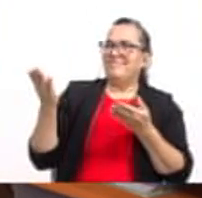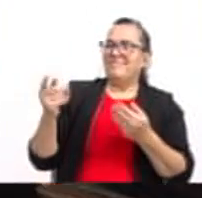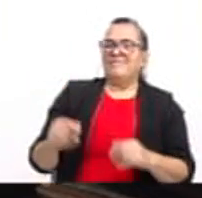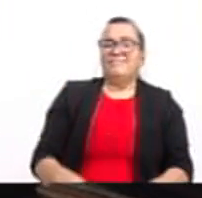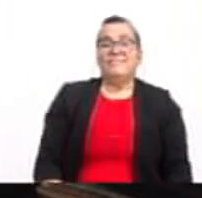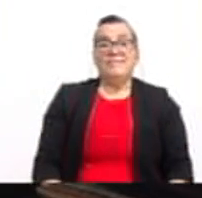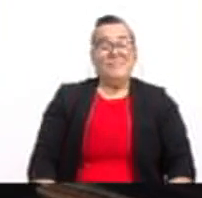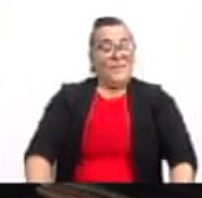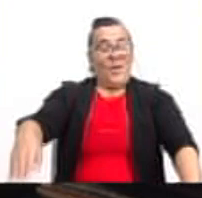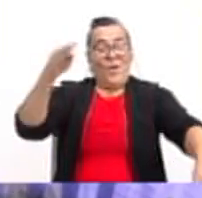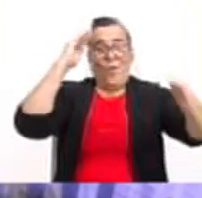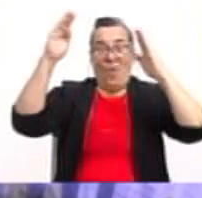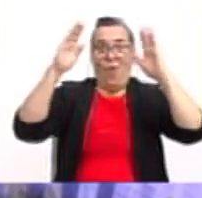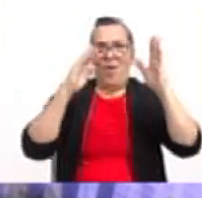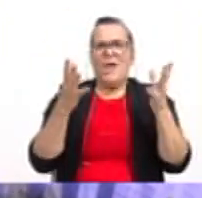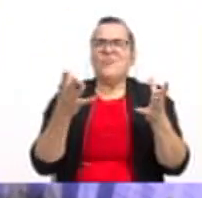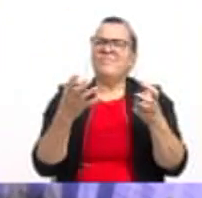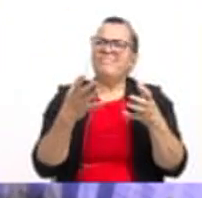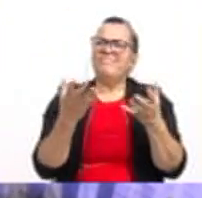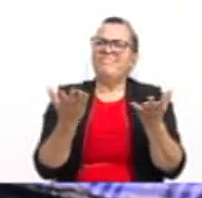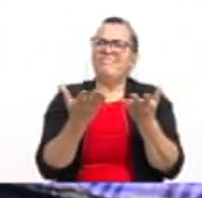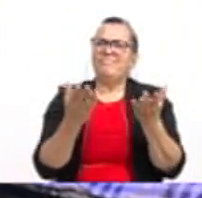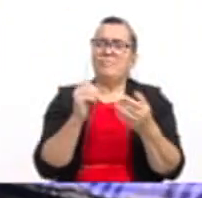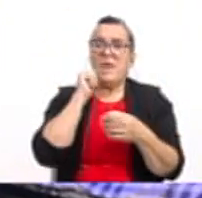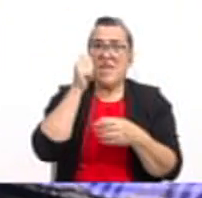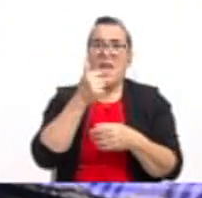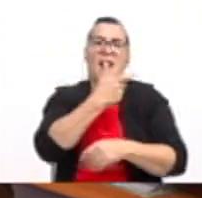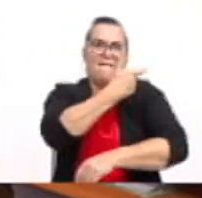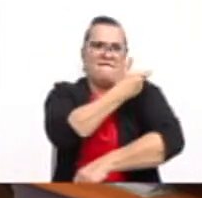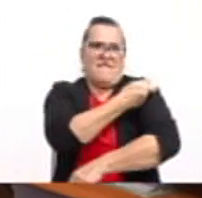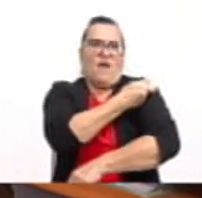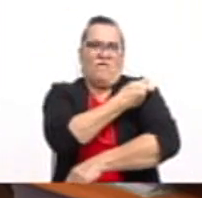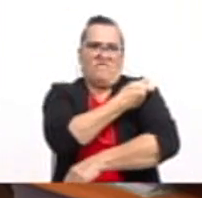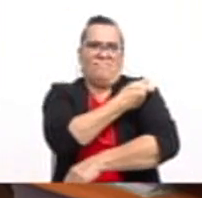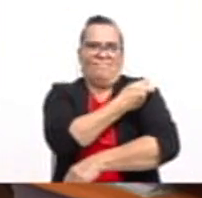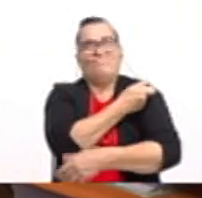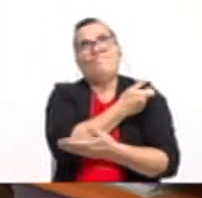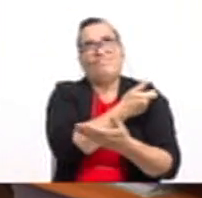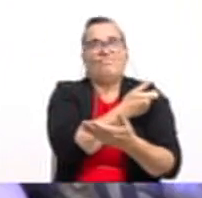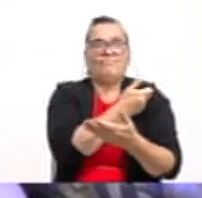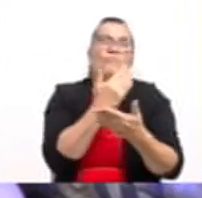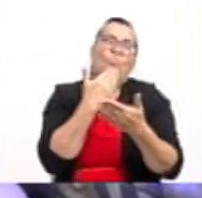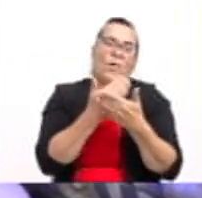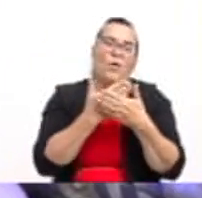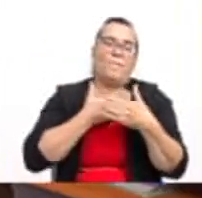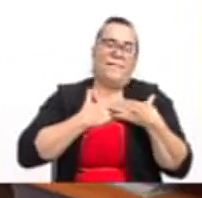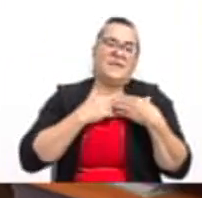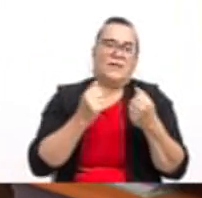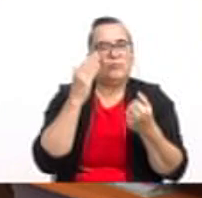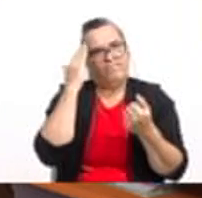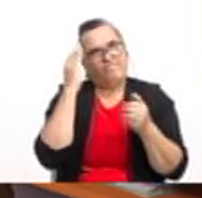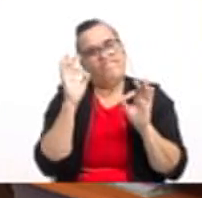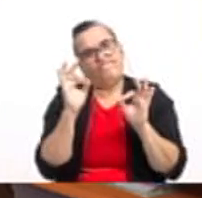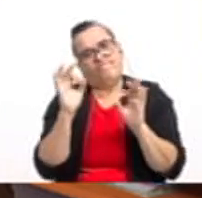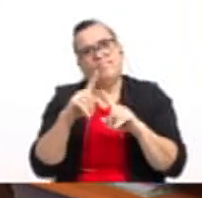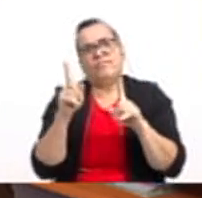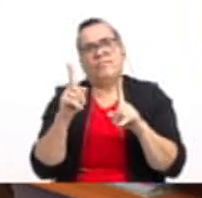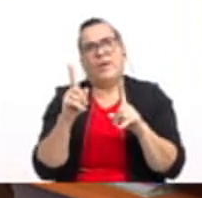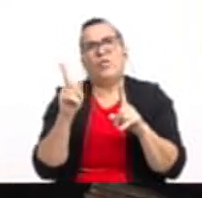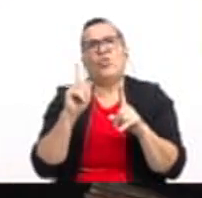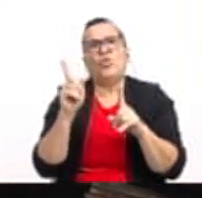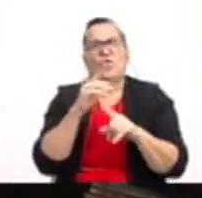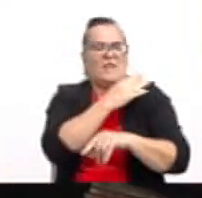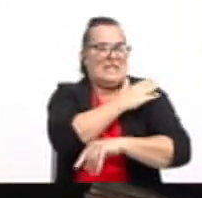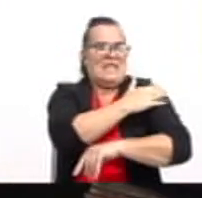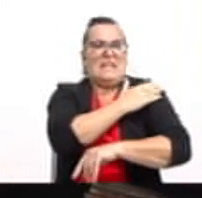Hola, quería contarles que mañana me tienen que vacunar. Sí, yo sé que es bueno para mi salud. Está bien. Pero me la tienen que poner aquí en